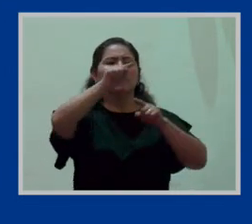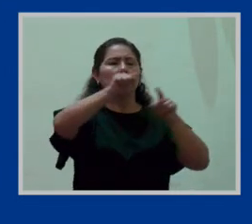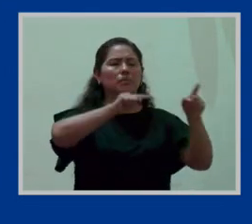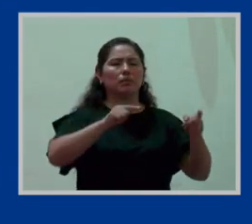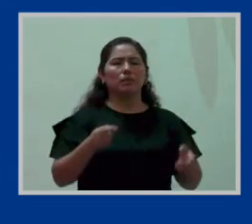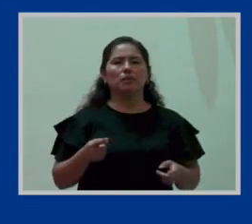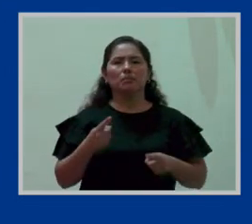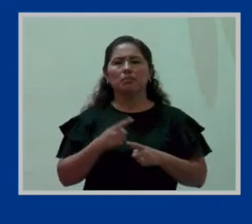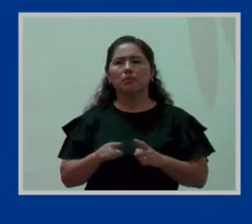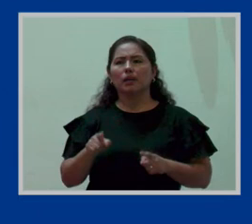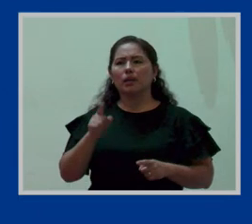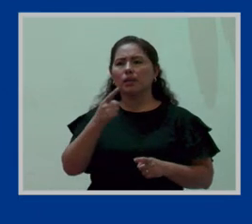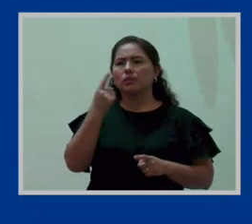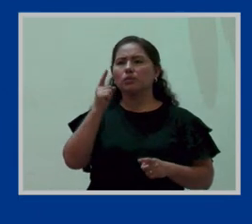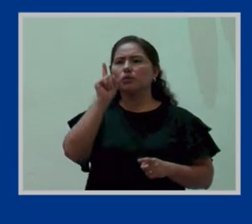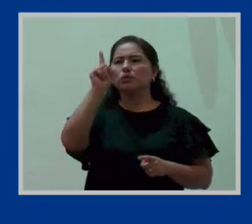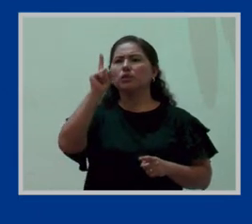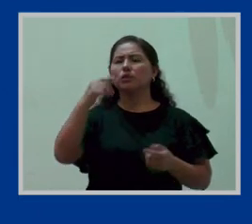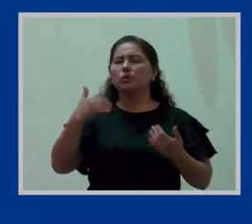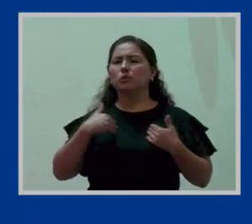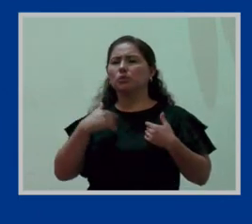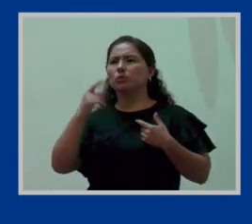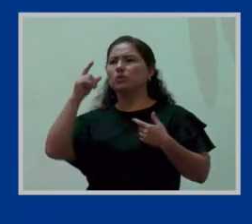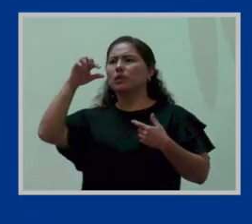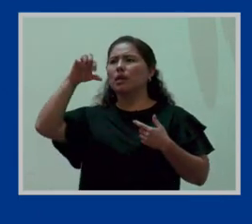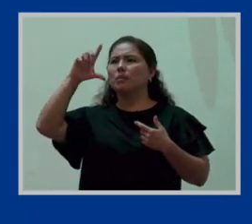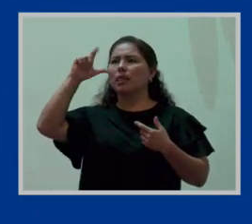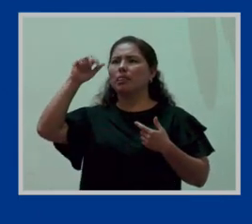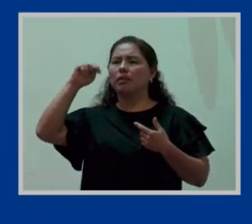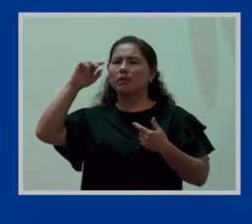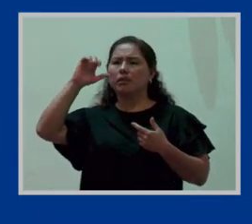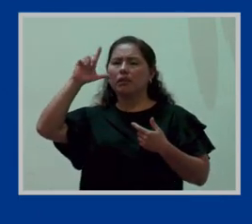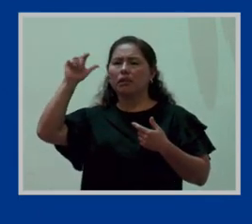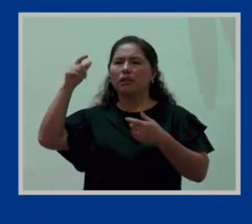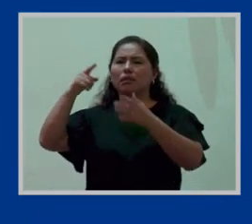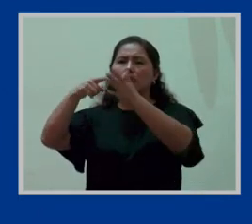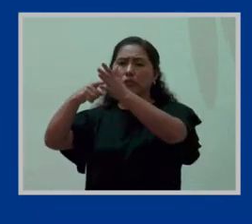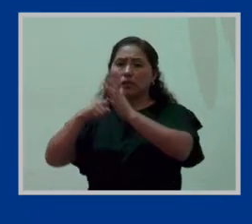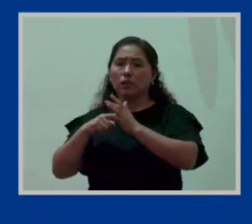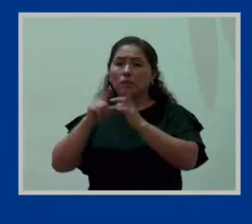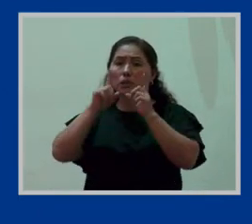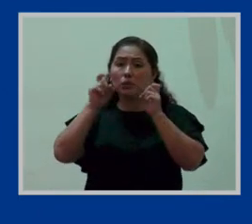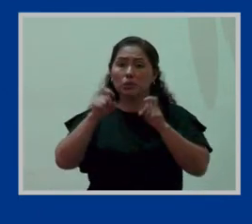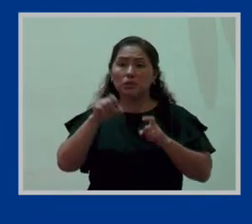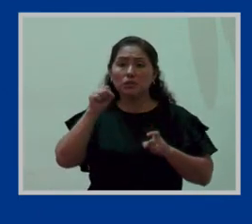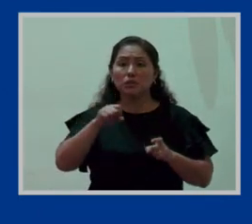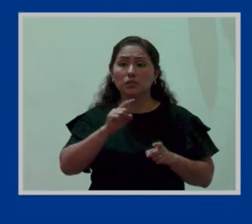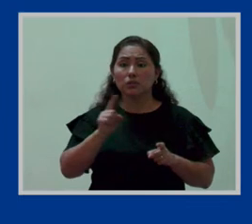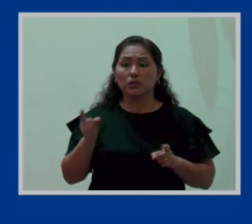que solamente tiene un libro de planilla donde están las 20 ¿está obligada o no?